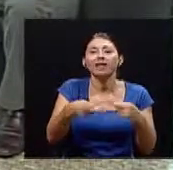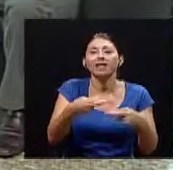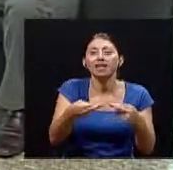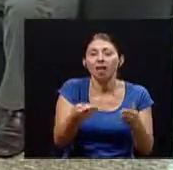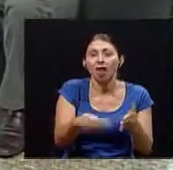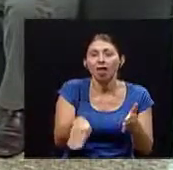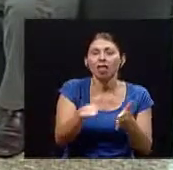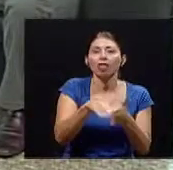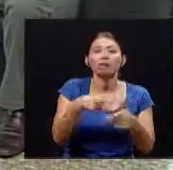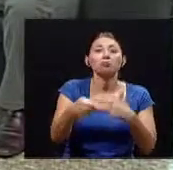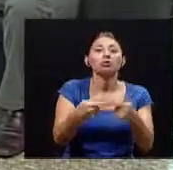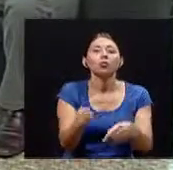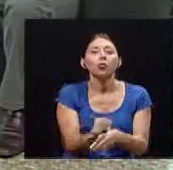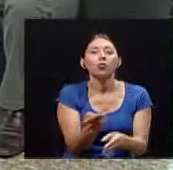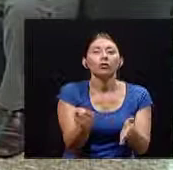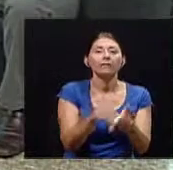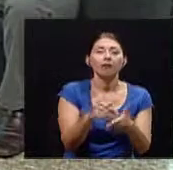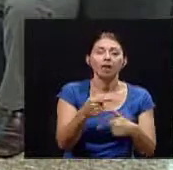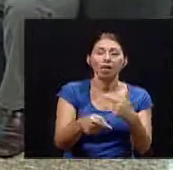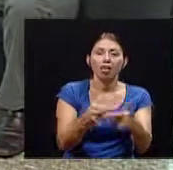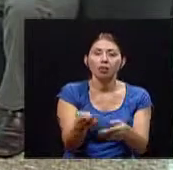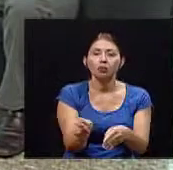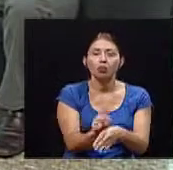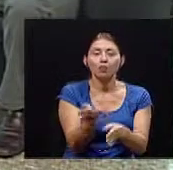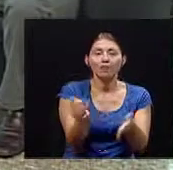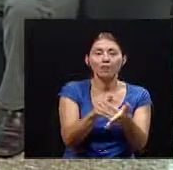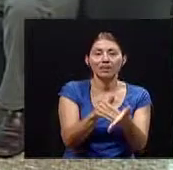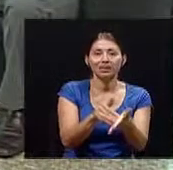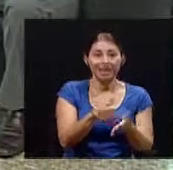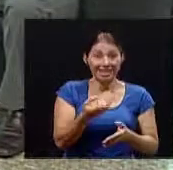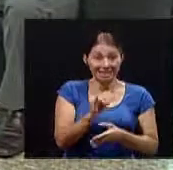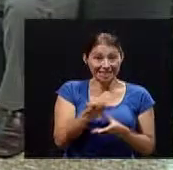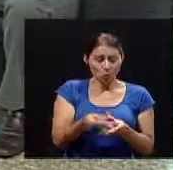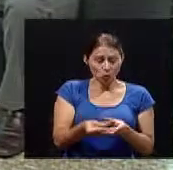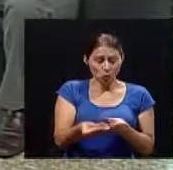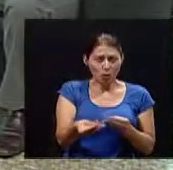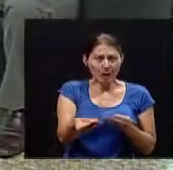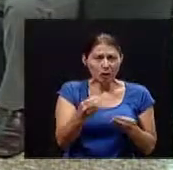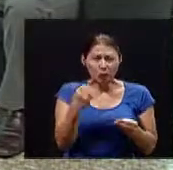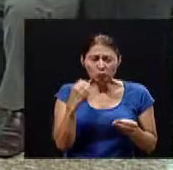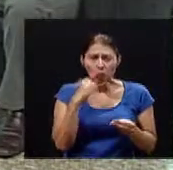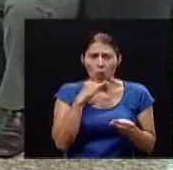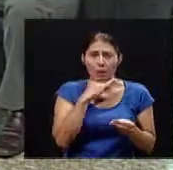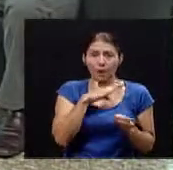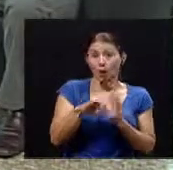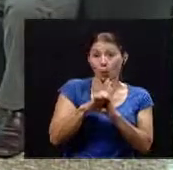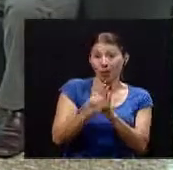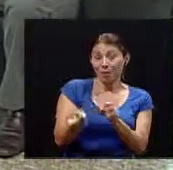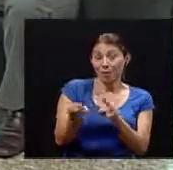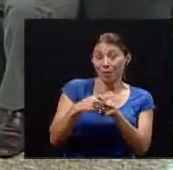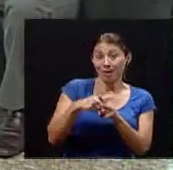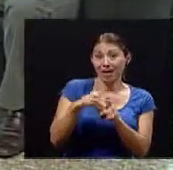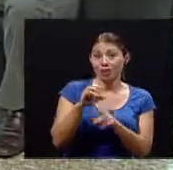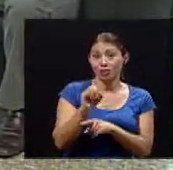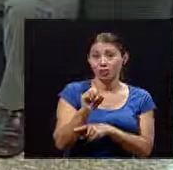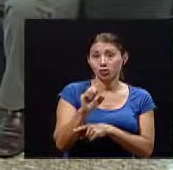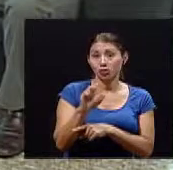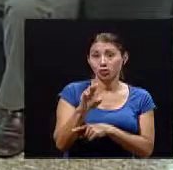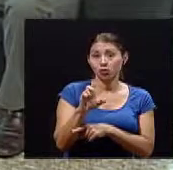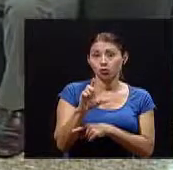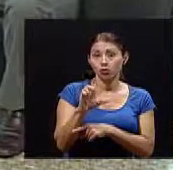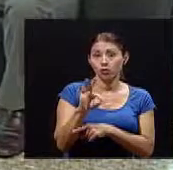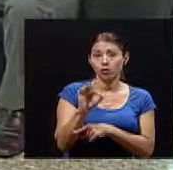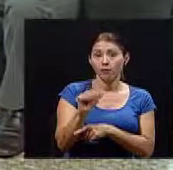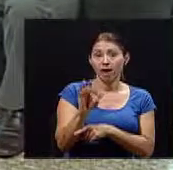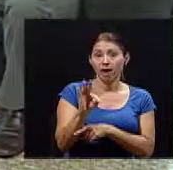si nosotros tenemos un suelo altamente contaminado de hecho ha habido casos como las aplicaciones de sulfato de cobre